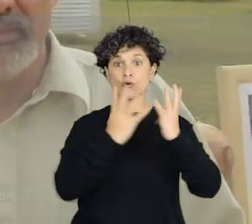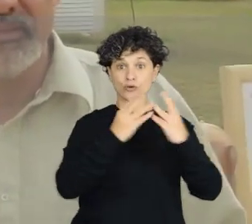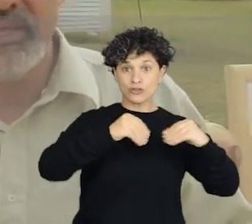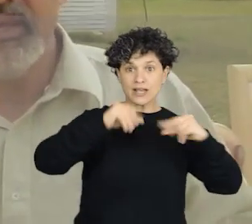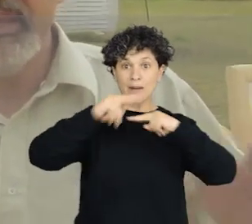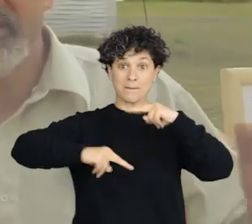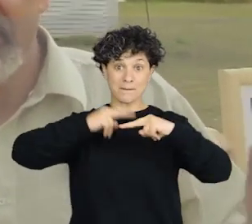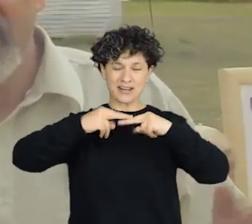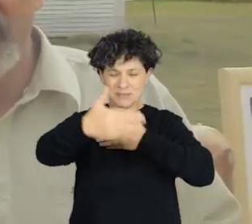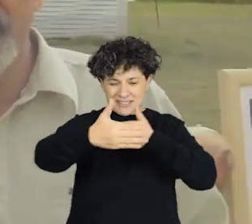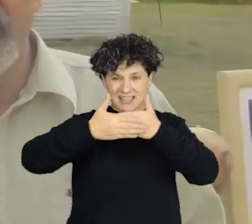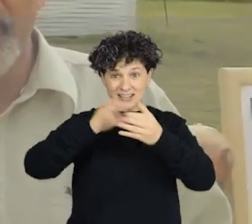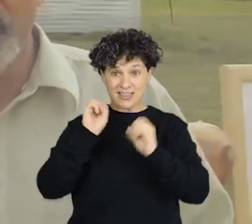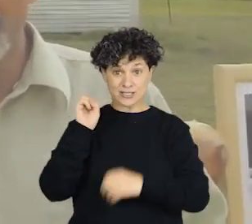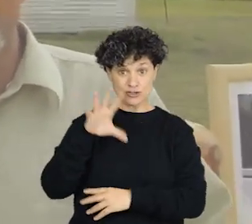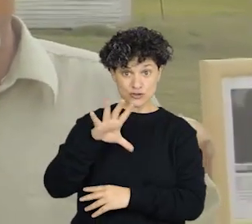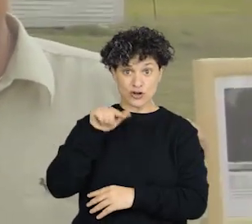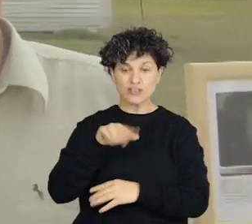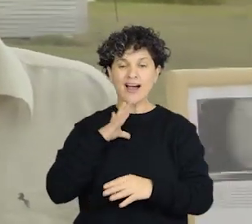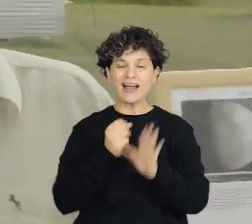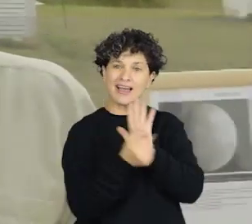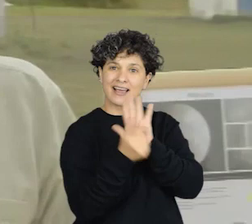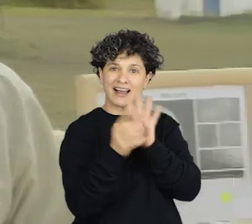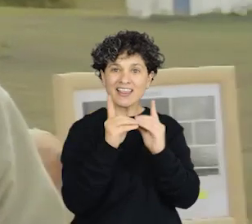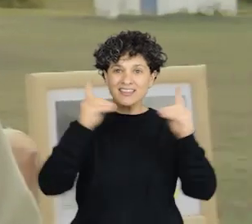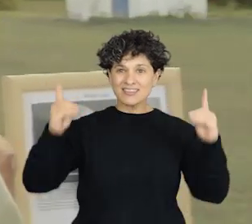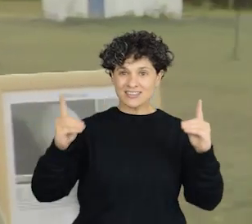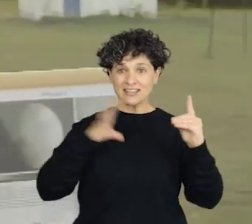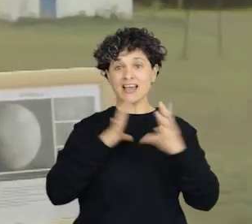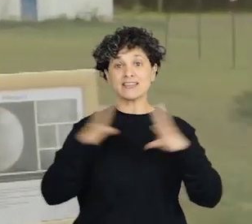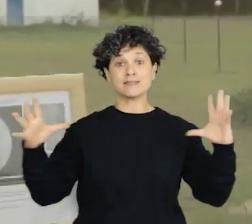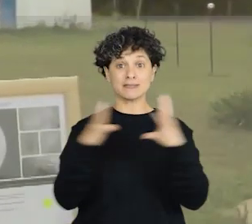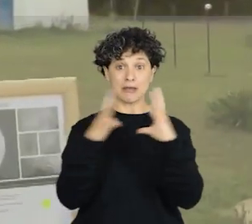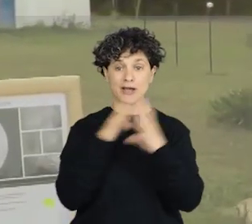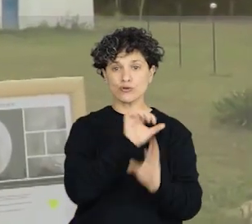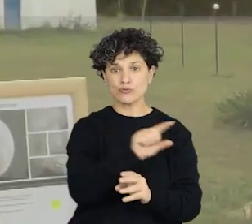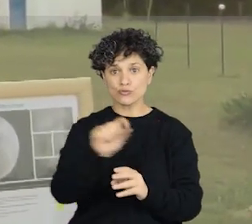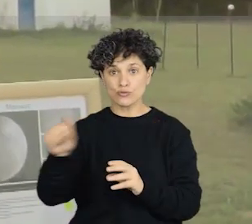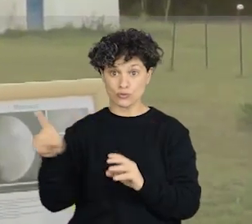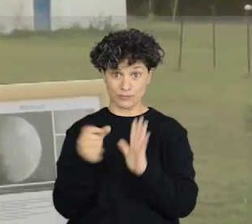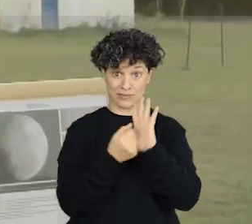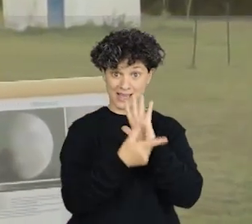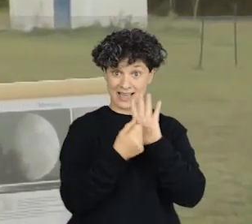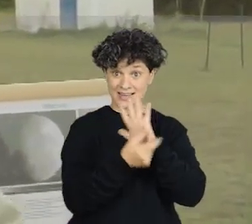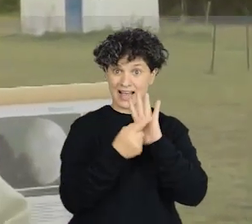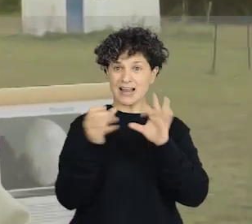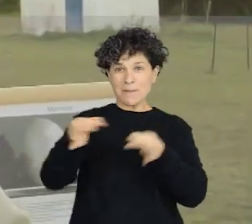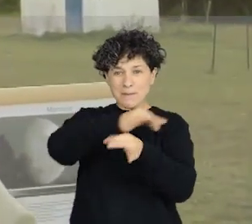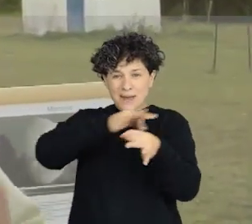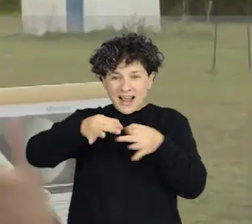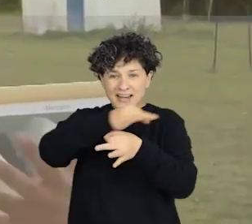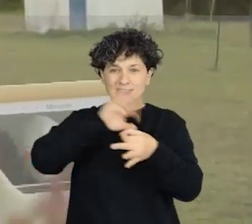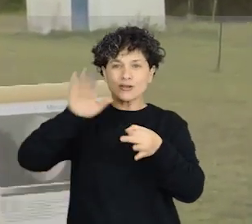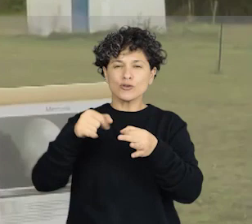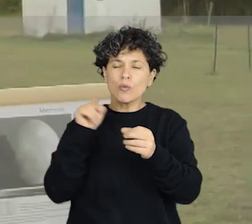correspondientes. En estas escalas, por ejemplo, los planetas son pequeños puntitos, apenas diminutos en una